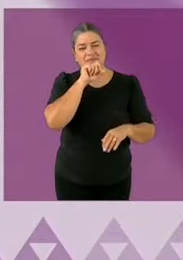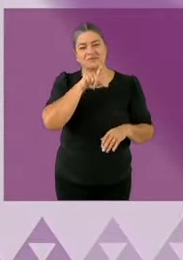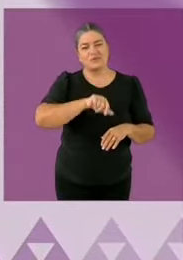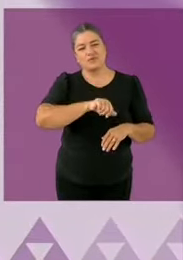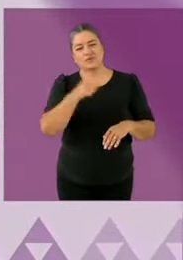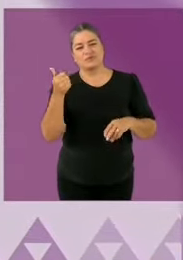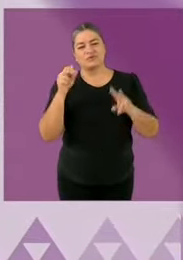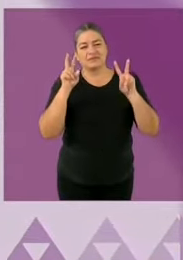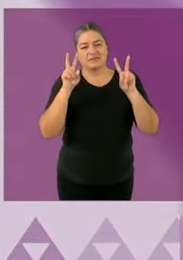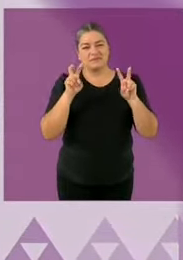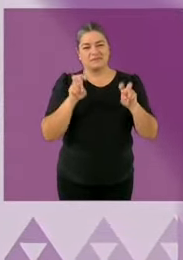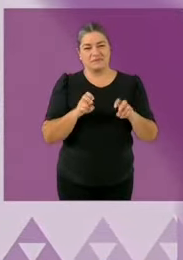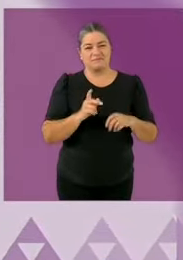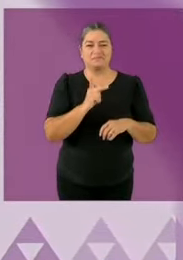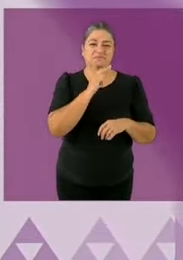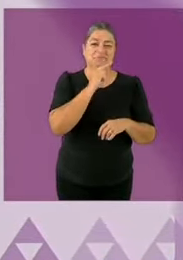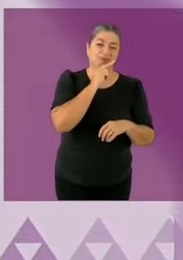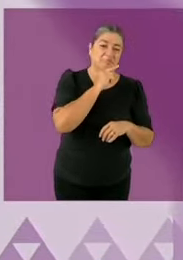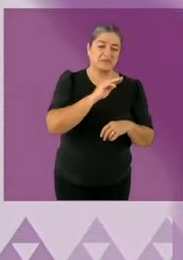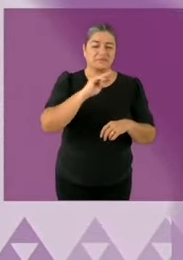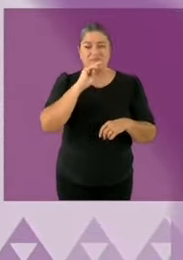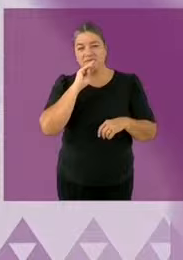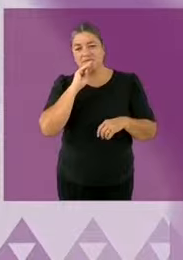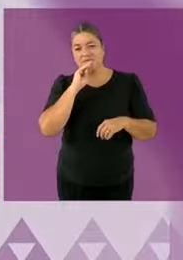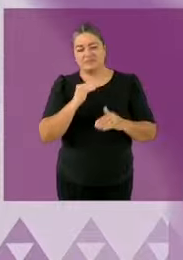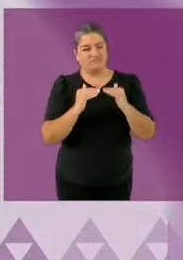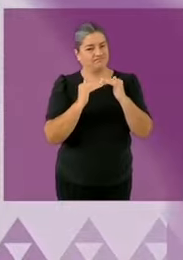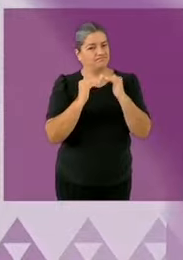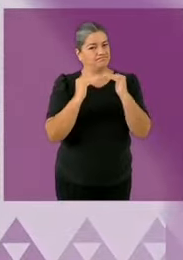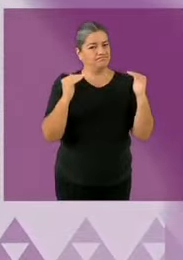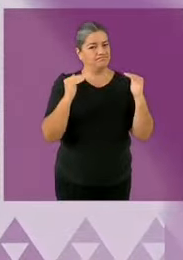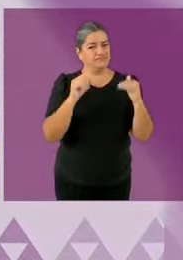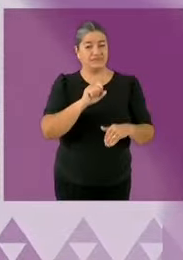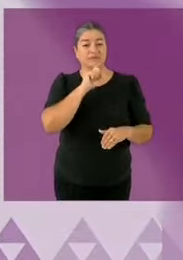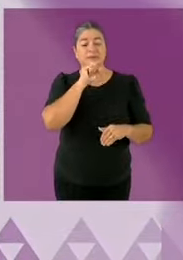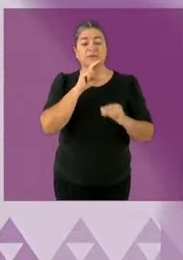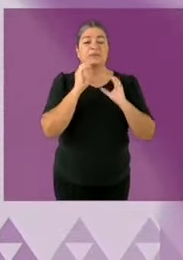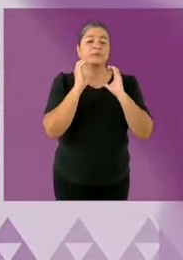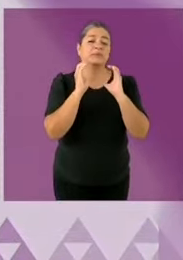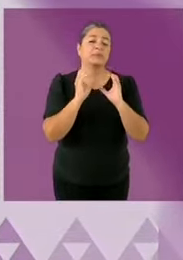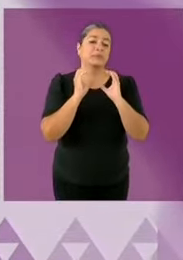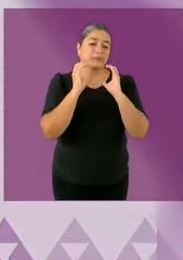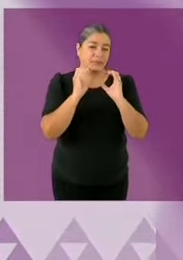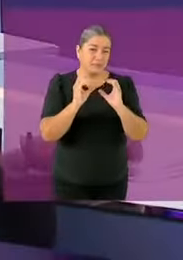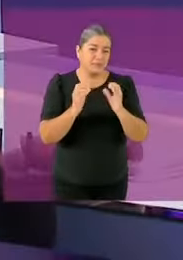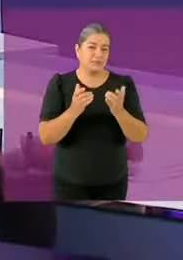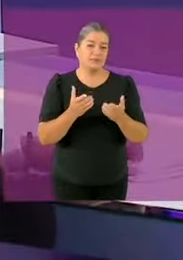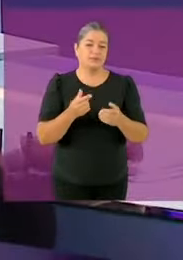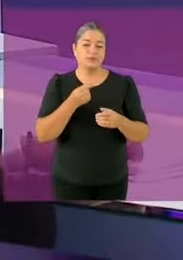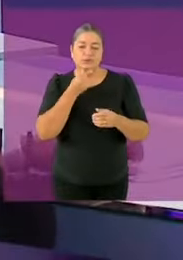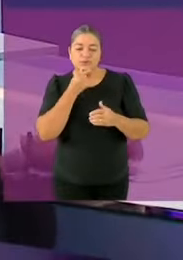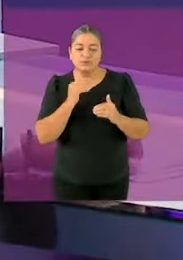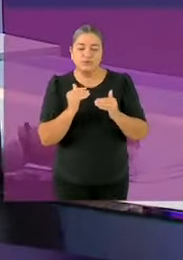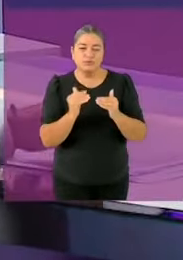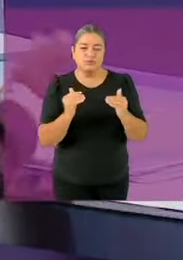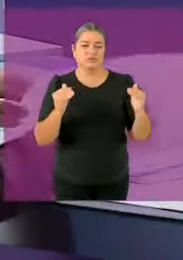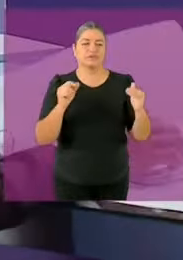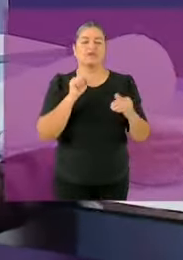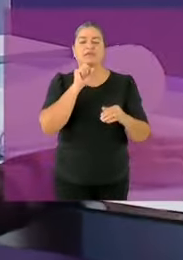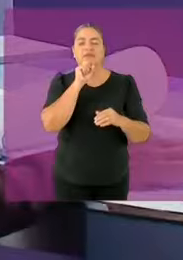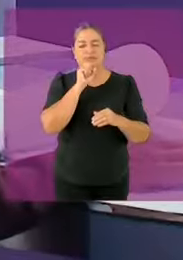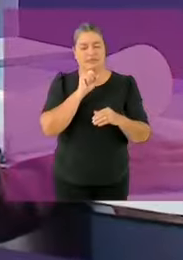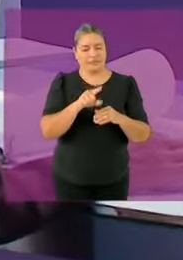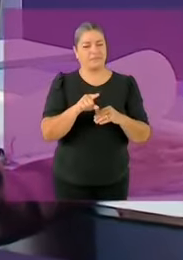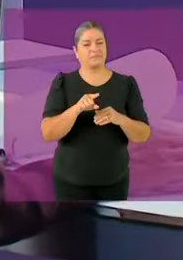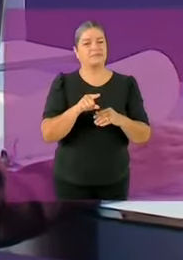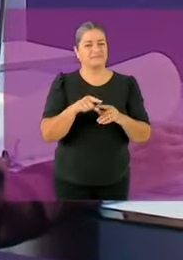también una iniciativa de crianza positiva y de fortalecimiento a los centros nacionales para la justicia de las mujeres por cierto